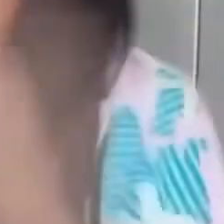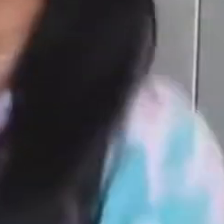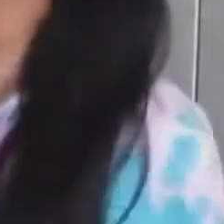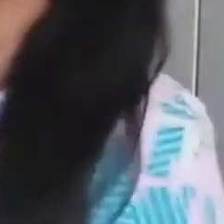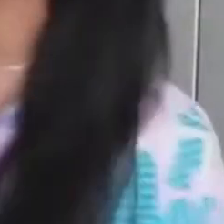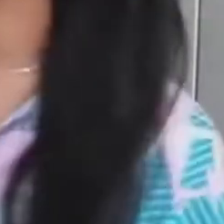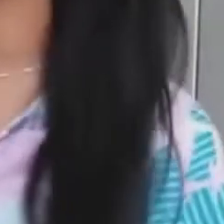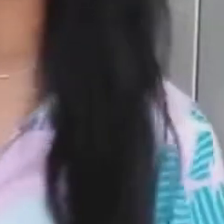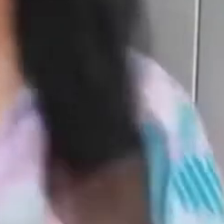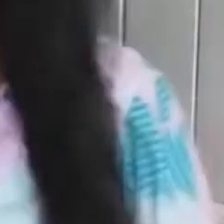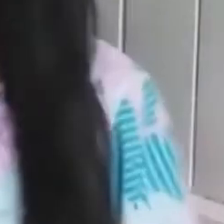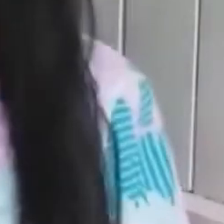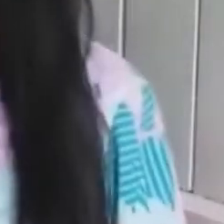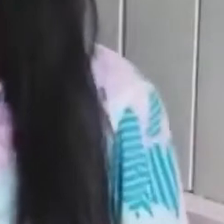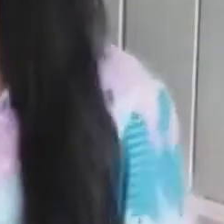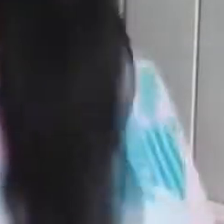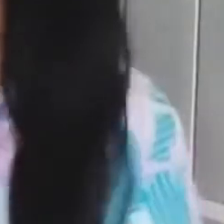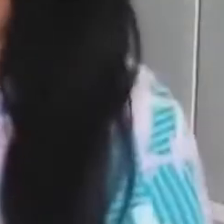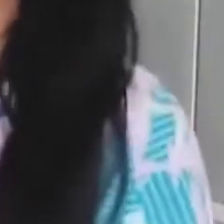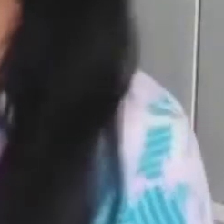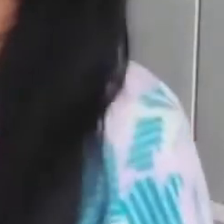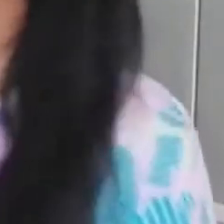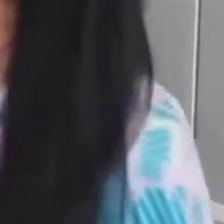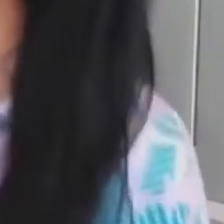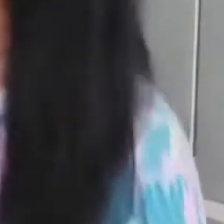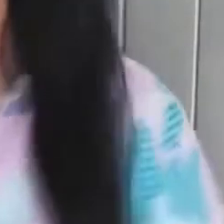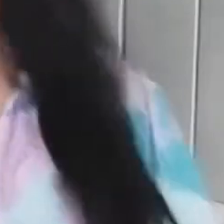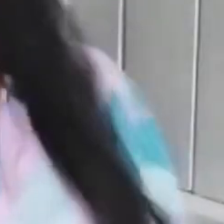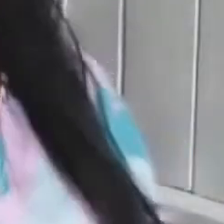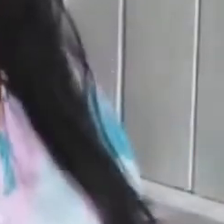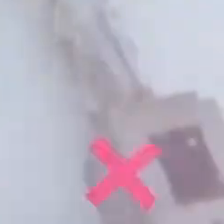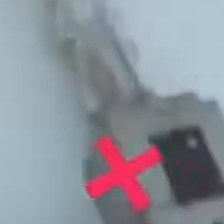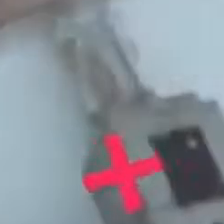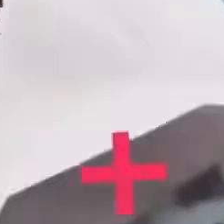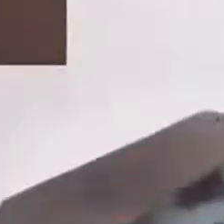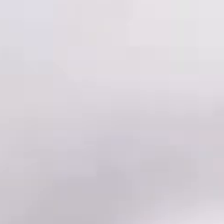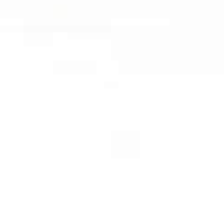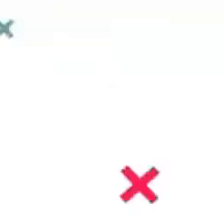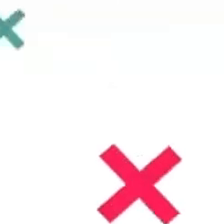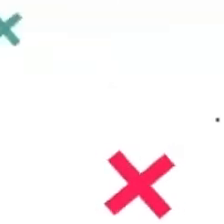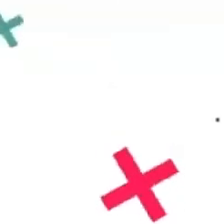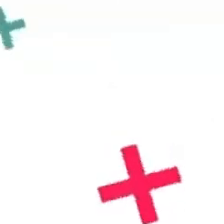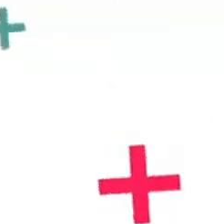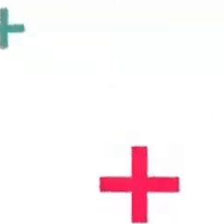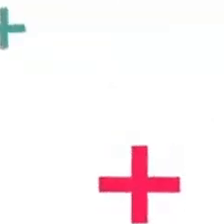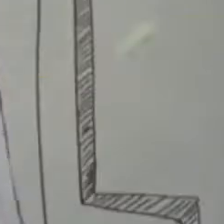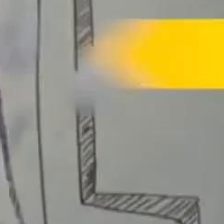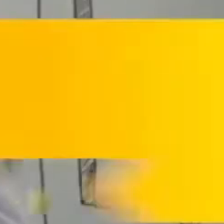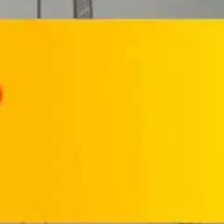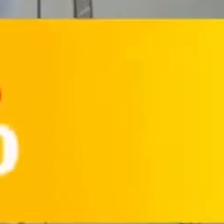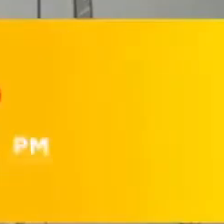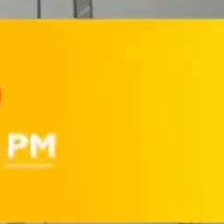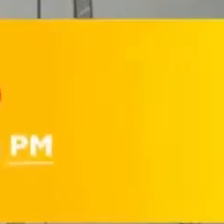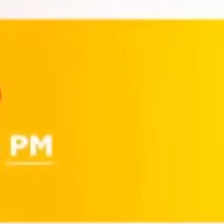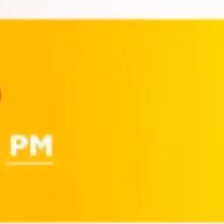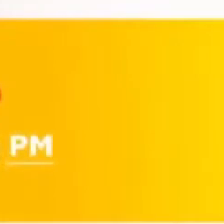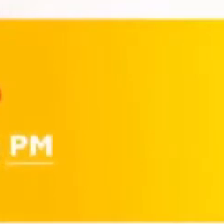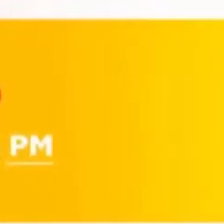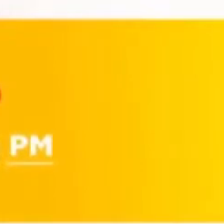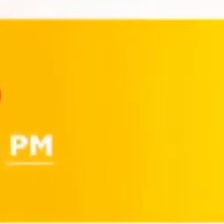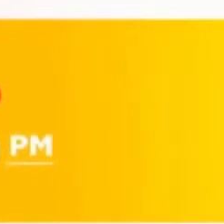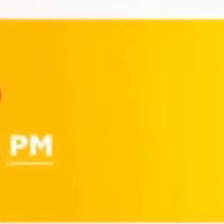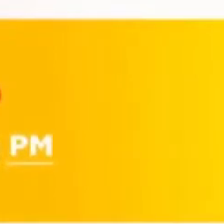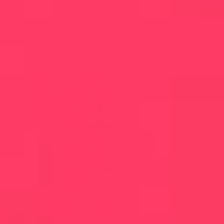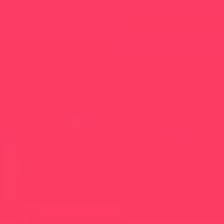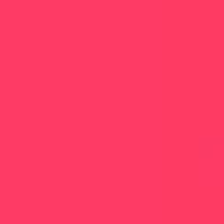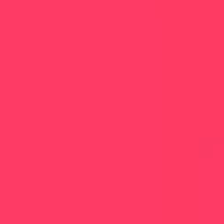quieres saber un poco más Acerca de la discriminación No te pierdas El próximo capítulo ¿Por qué somos así? Sábado 5